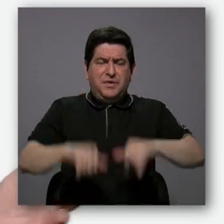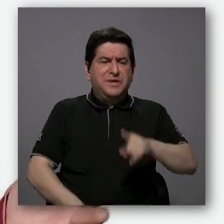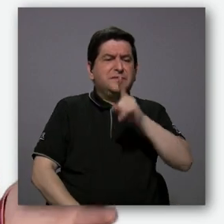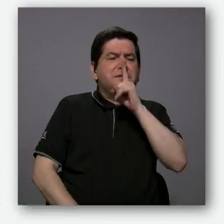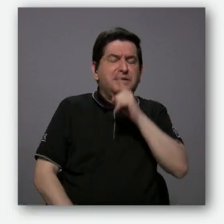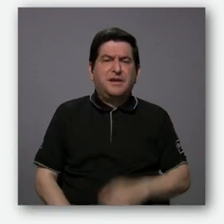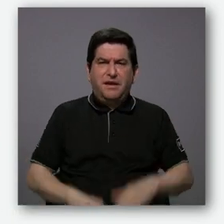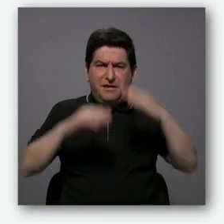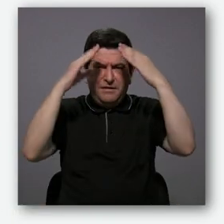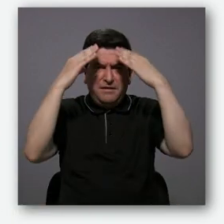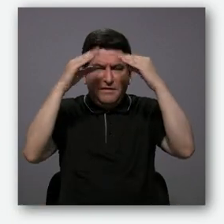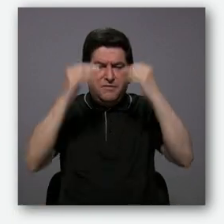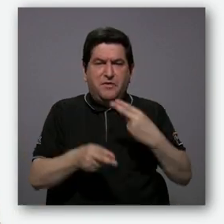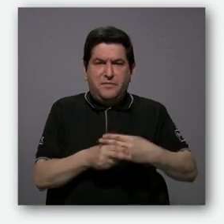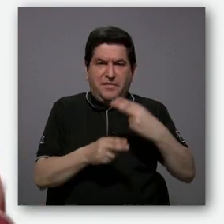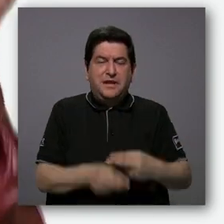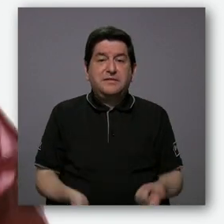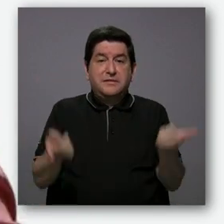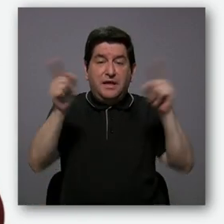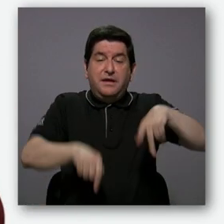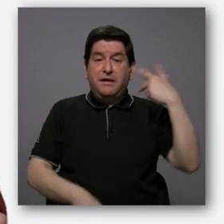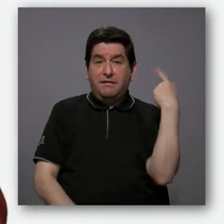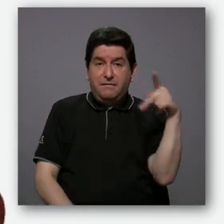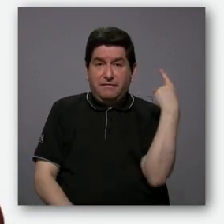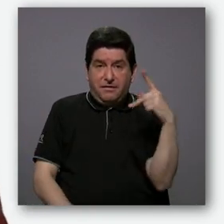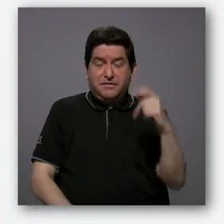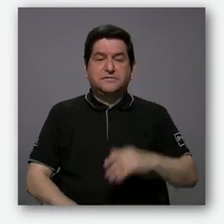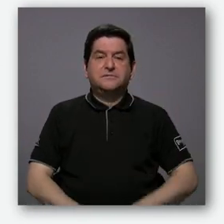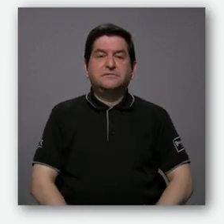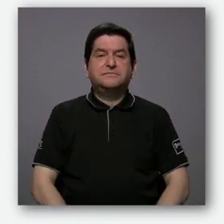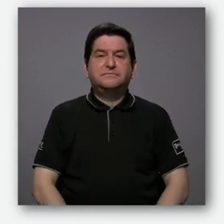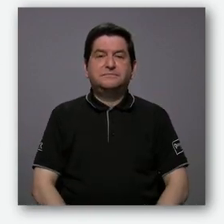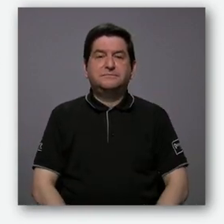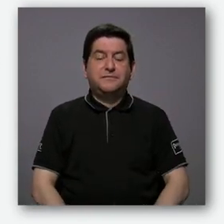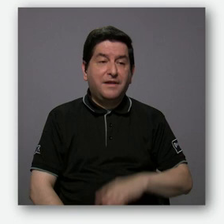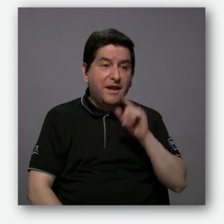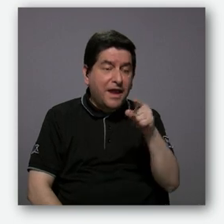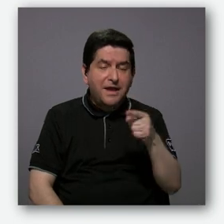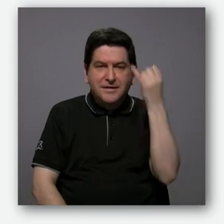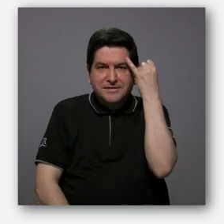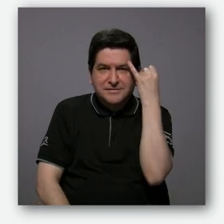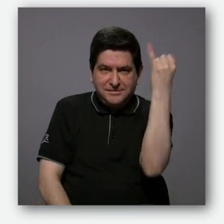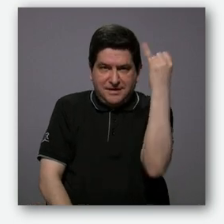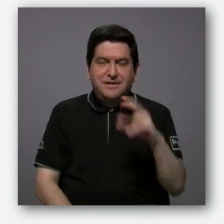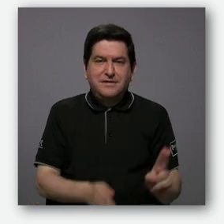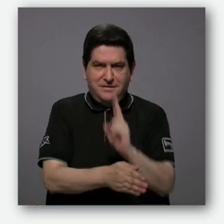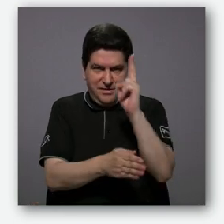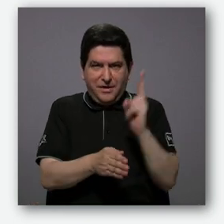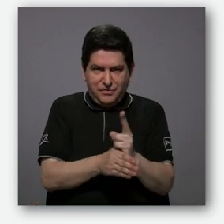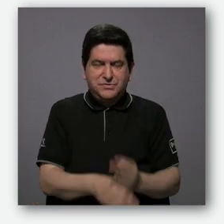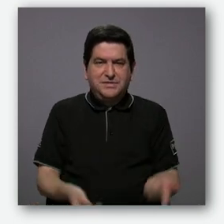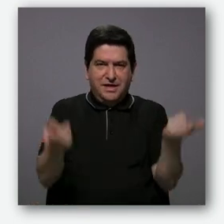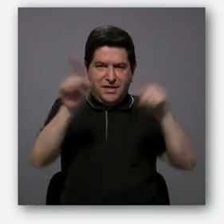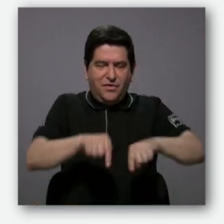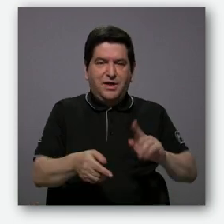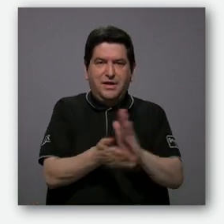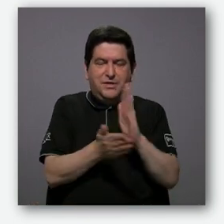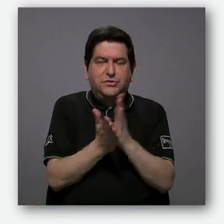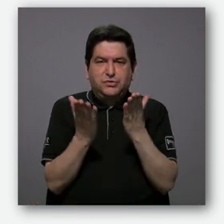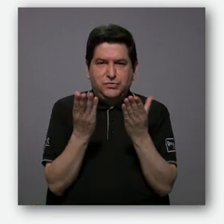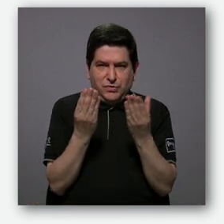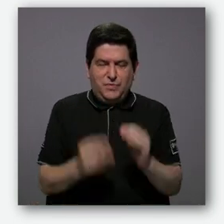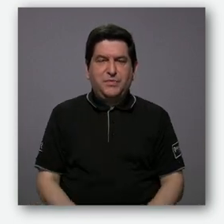nuestras fuentes cuando haya riesgos. Ese argumento usado en el caso del